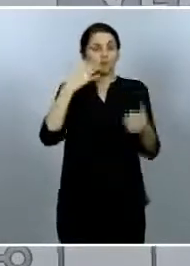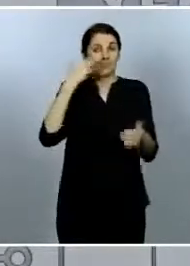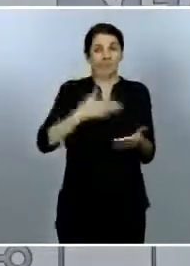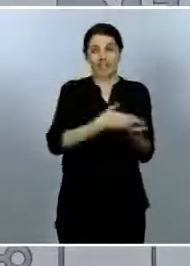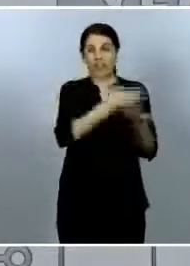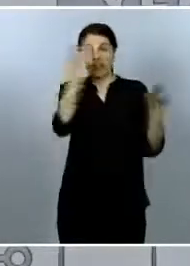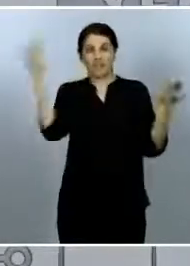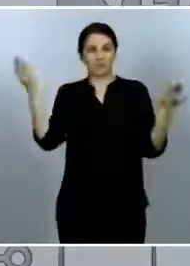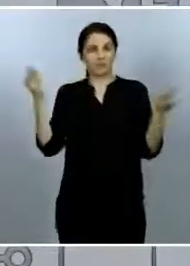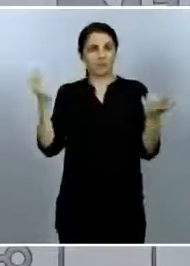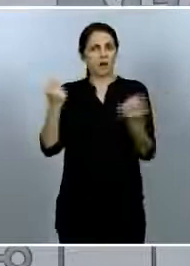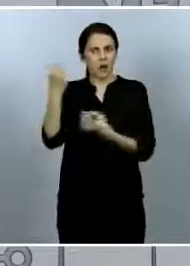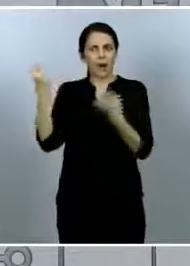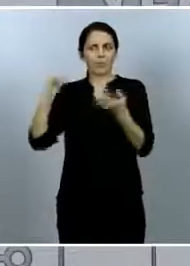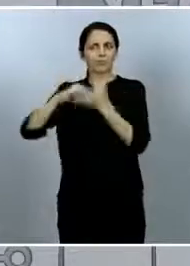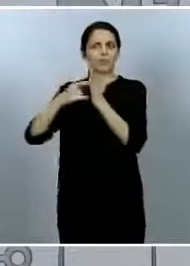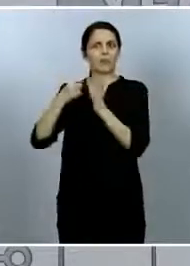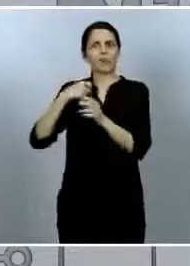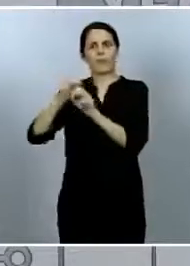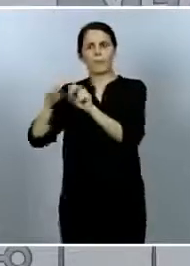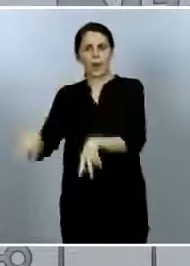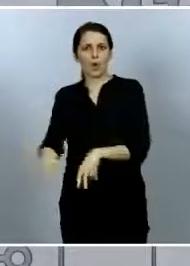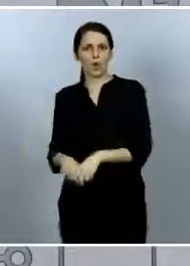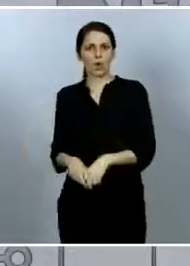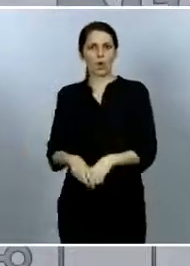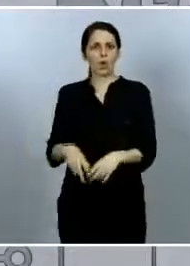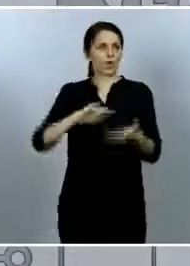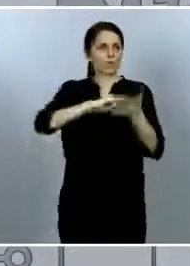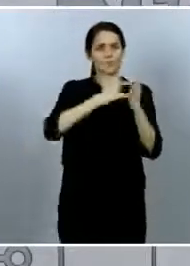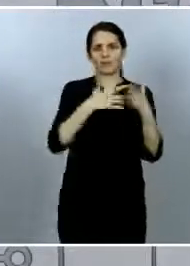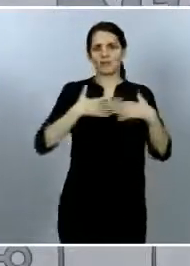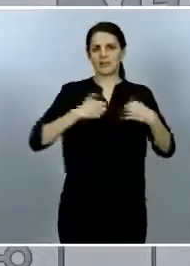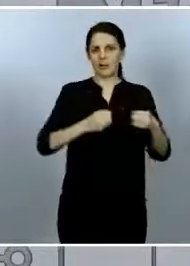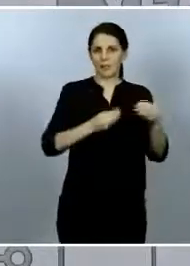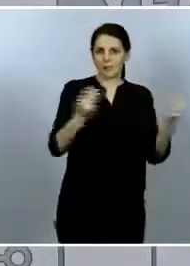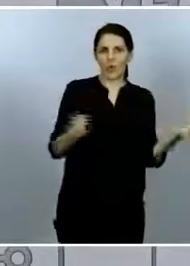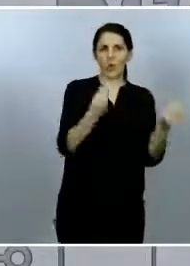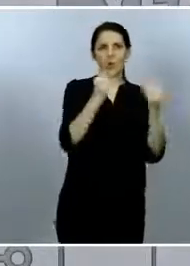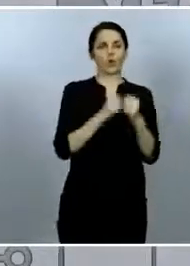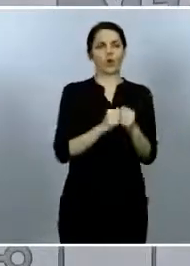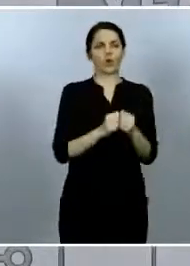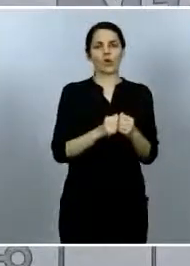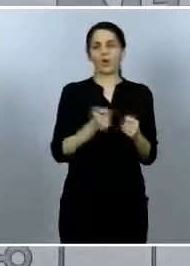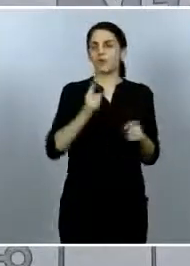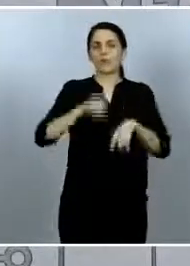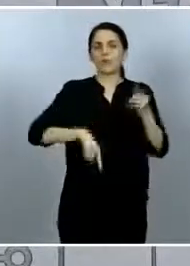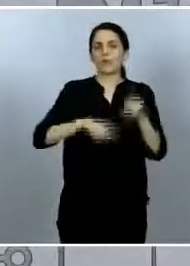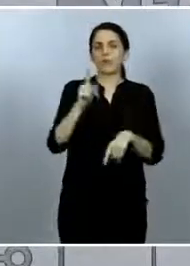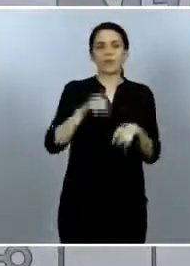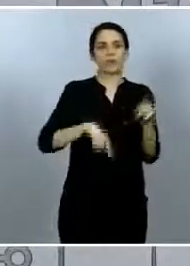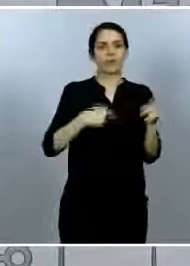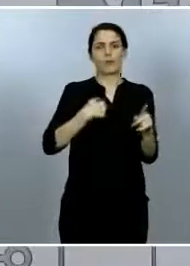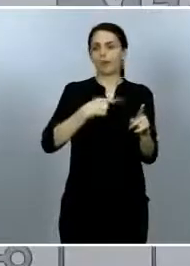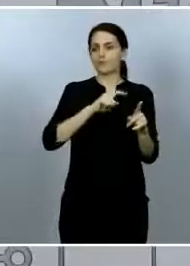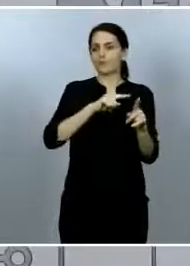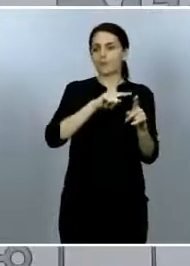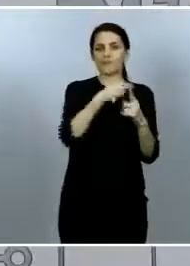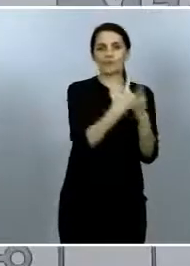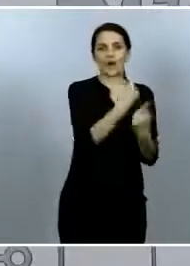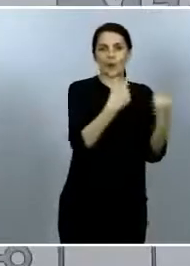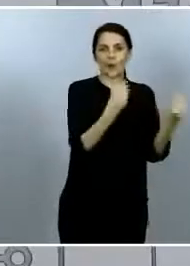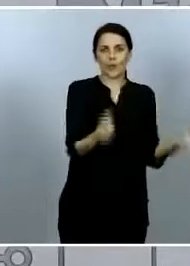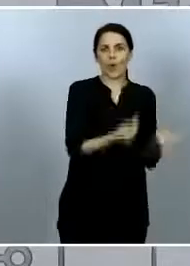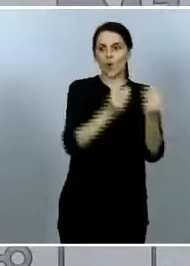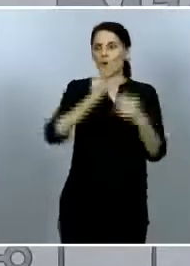peor pero a lo mejor algún aspecto del sistema sanitario mejor en otros aspectos del sistema sanitario pueden ser peor y el sistema de vigilancia un poquito